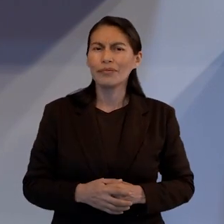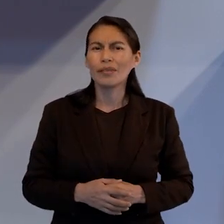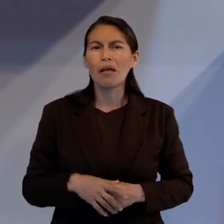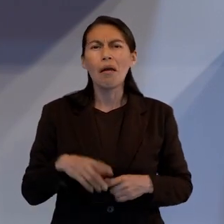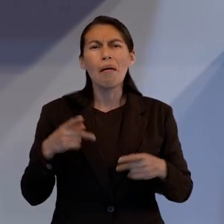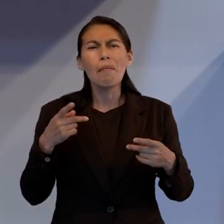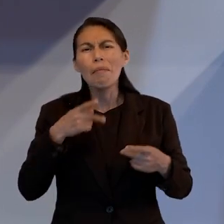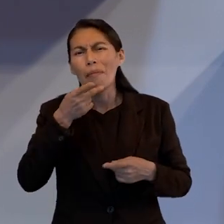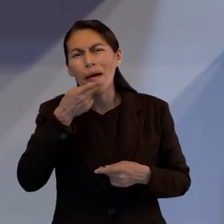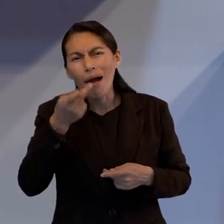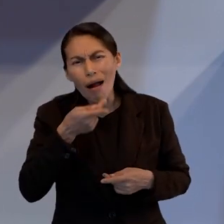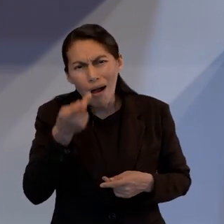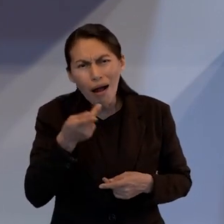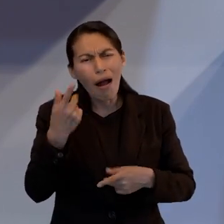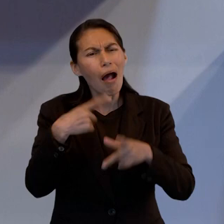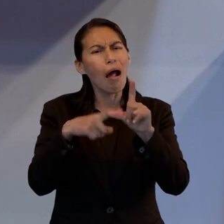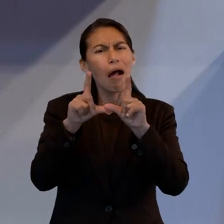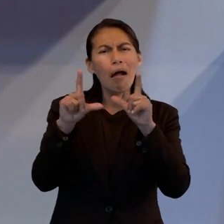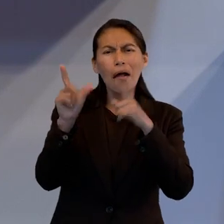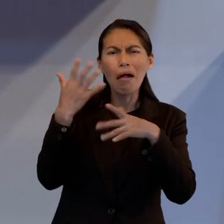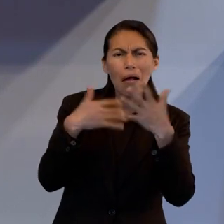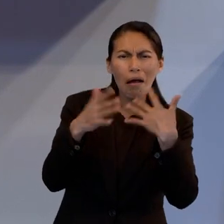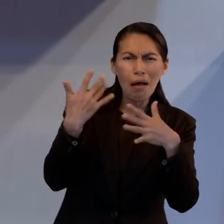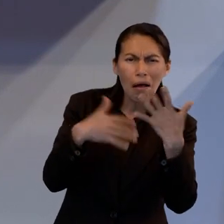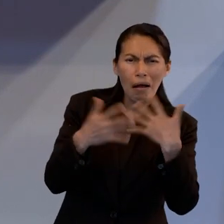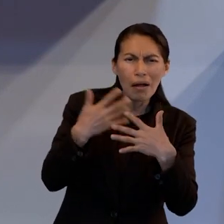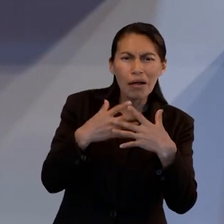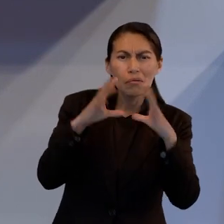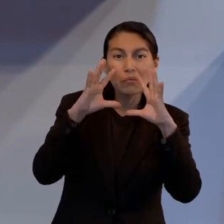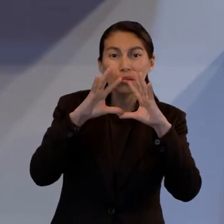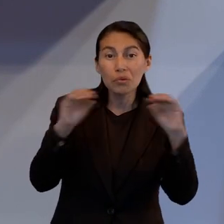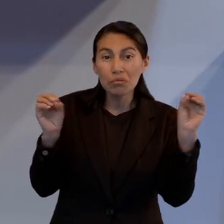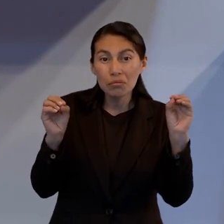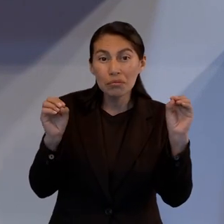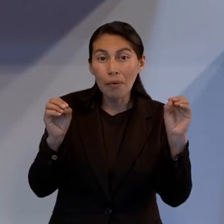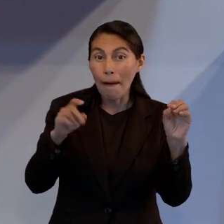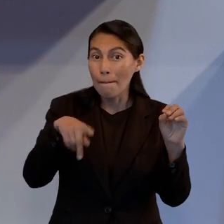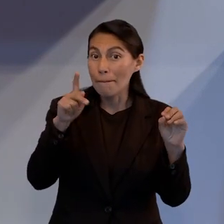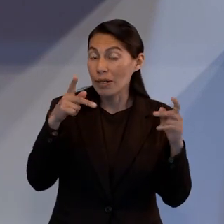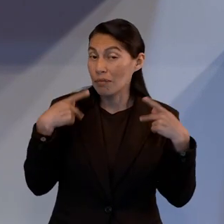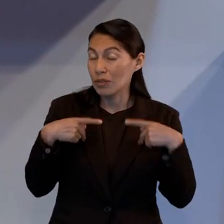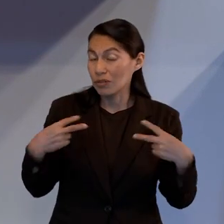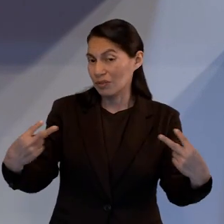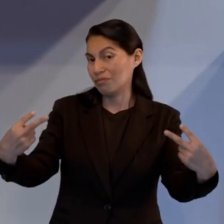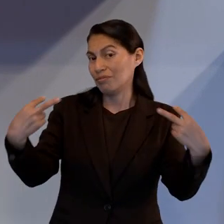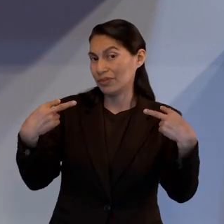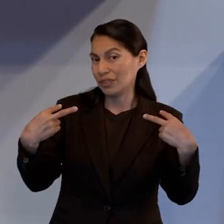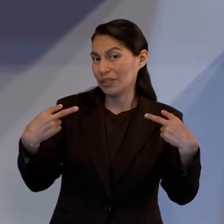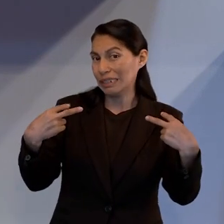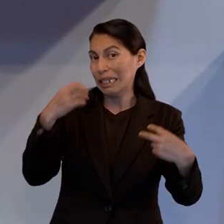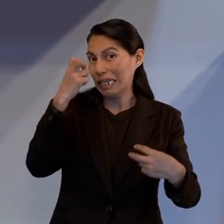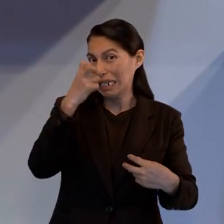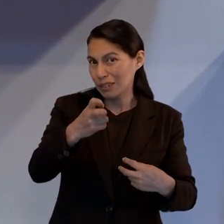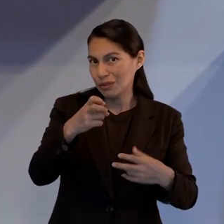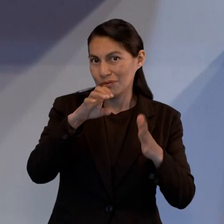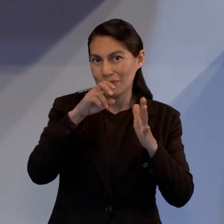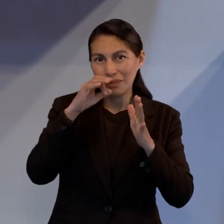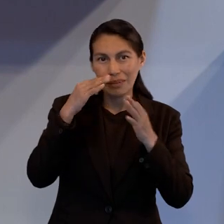se nos van, pero nuestra vida, nuestro testimonio es lo mejor.